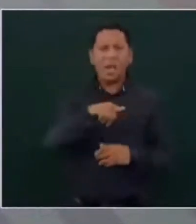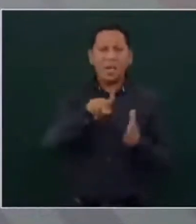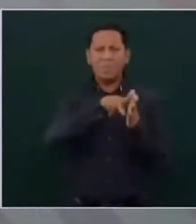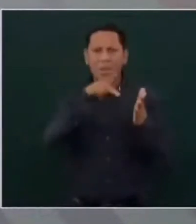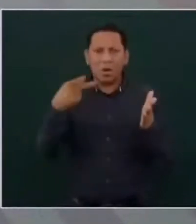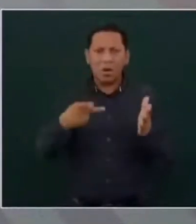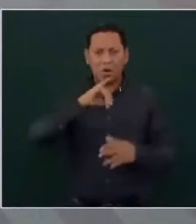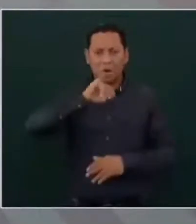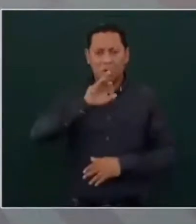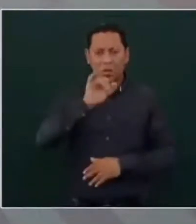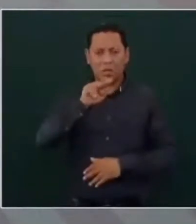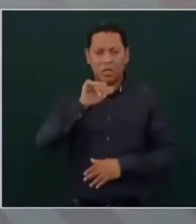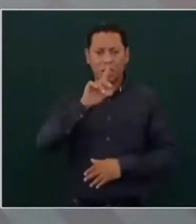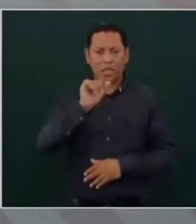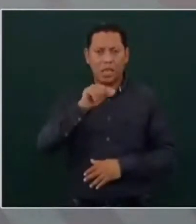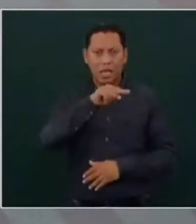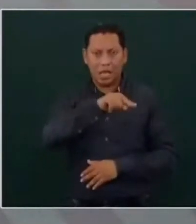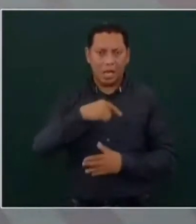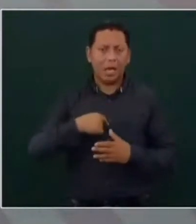llegando al gobierno